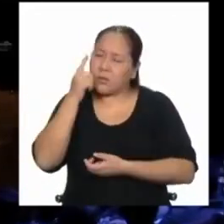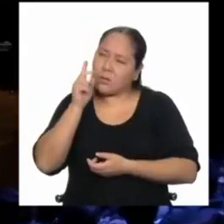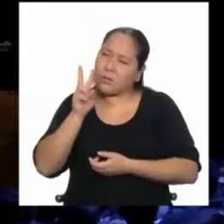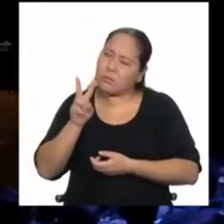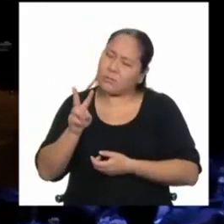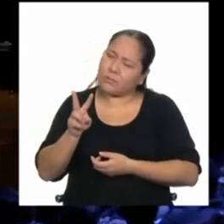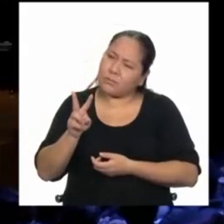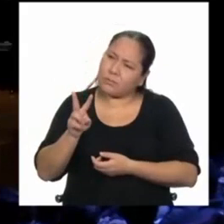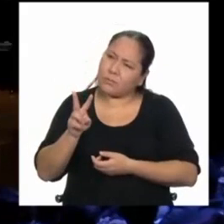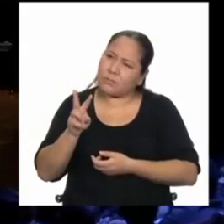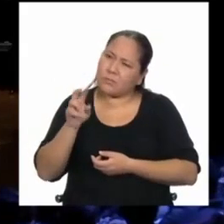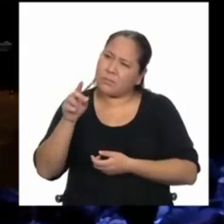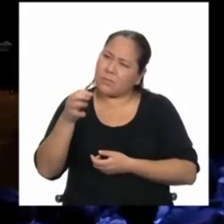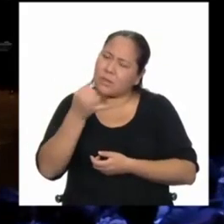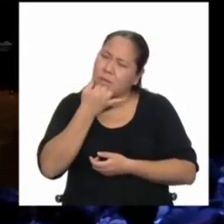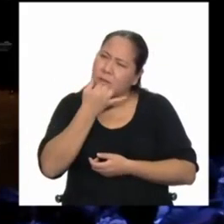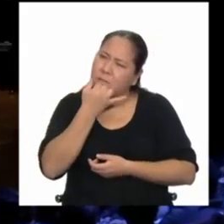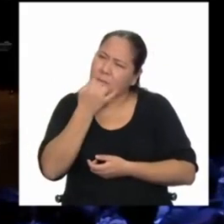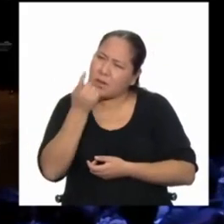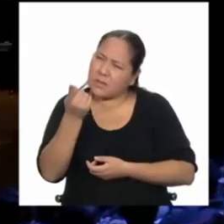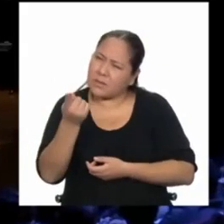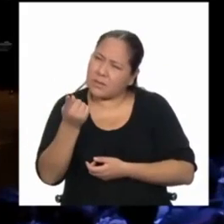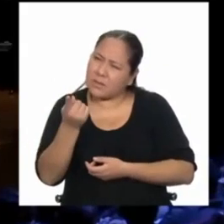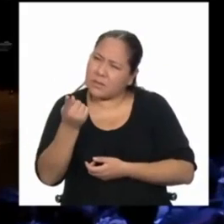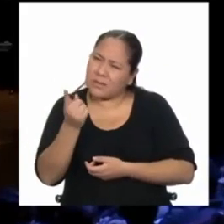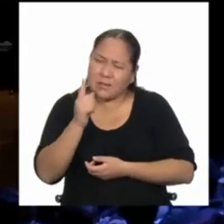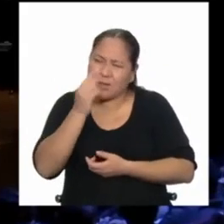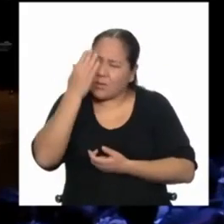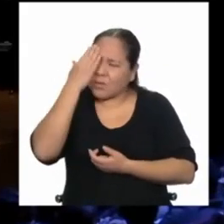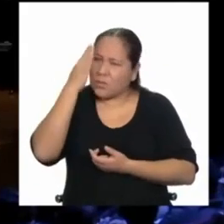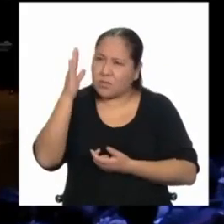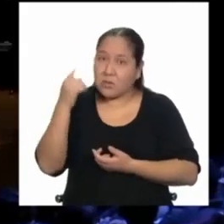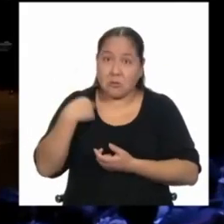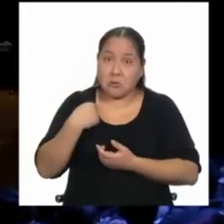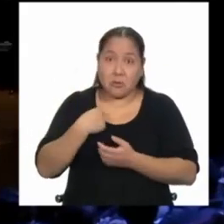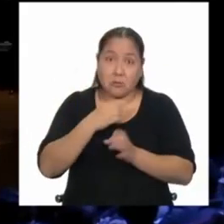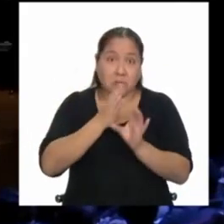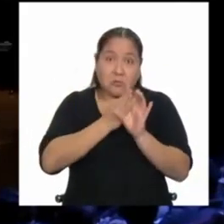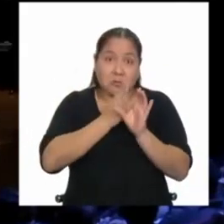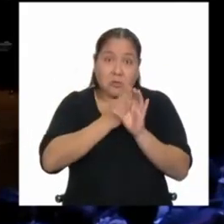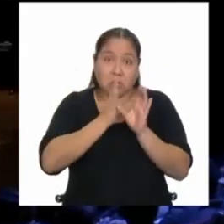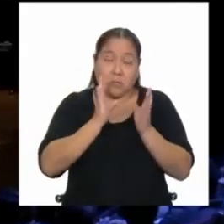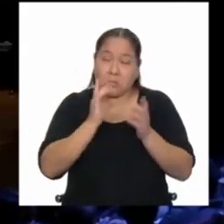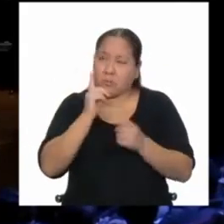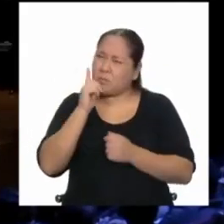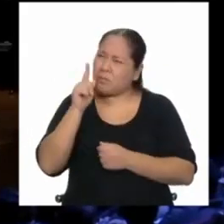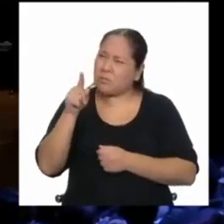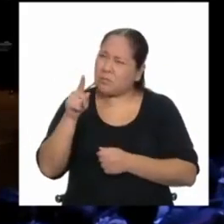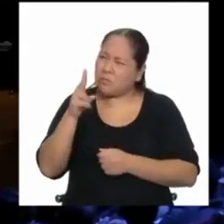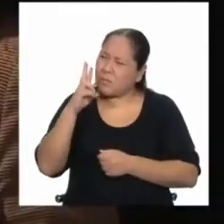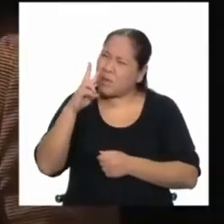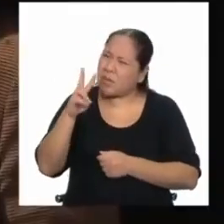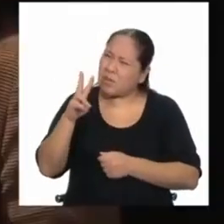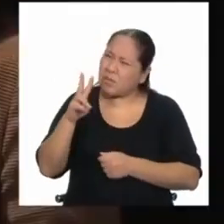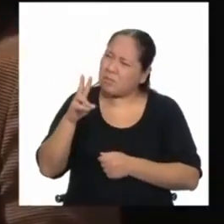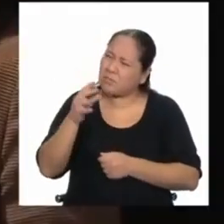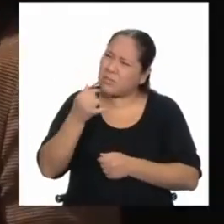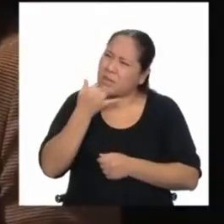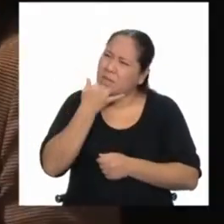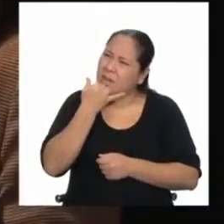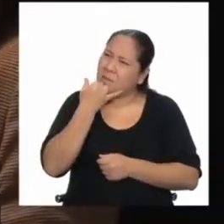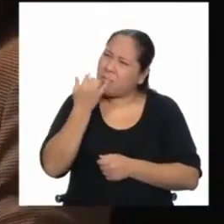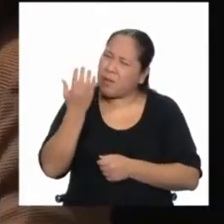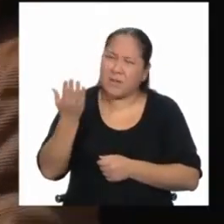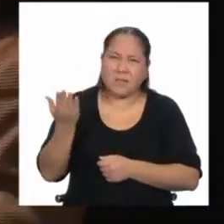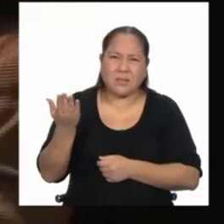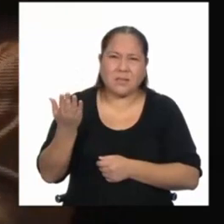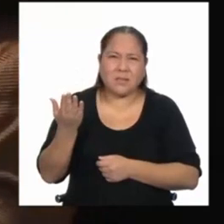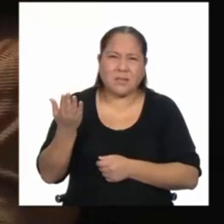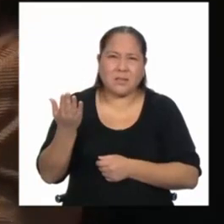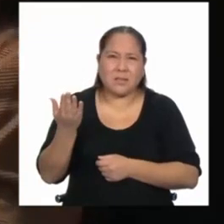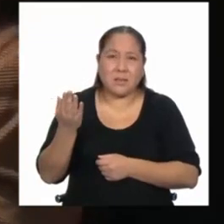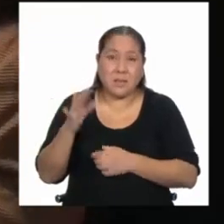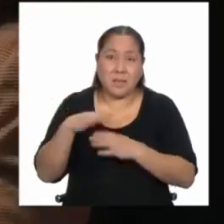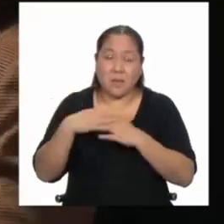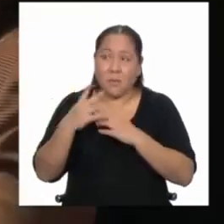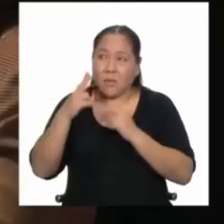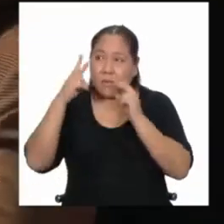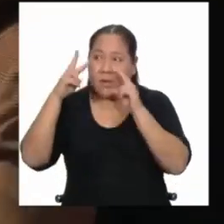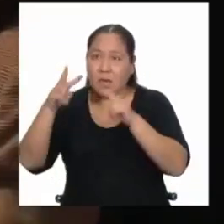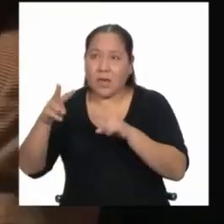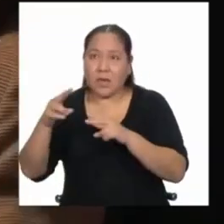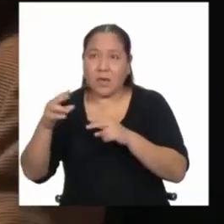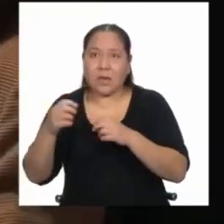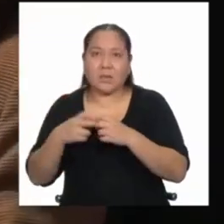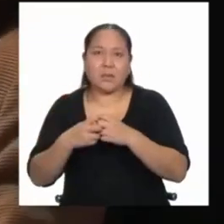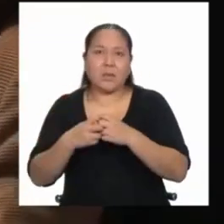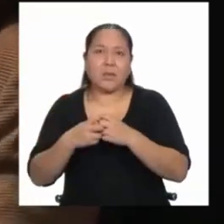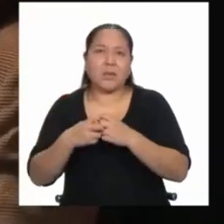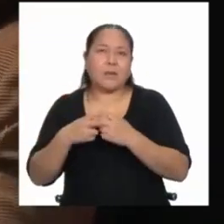algo le pasaba, no sabía que, yo no soy psicóloga, pero sabía que algo le pasaba, entonces, y luego descubría que ese chico